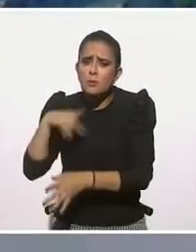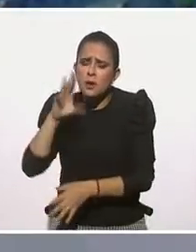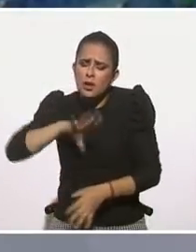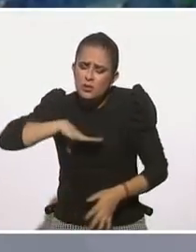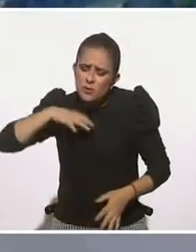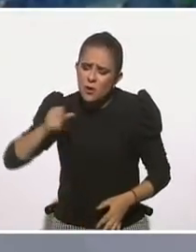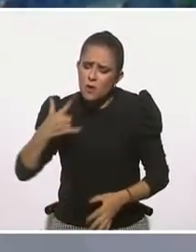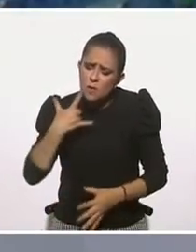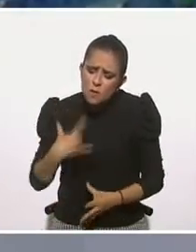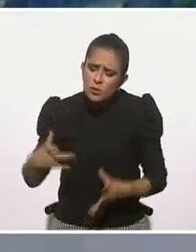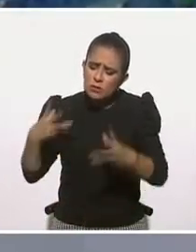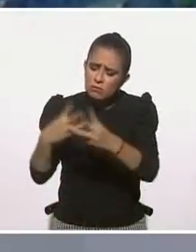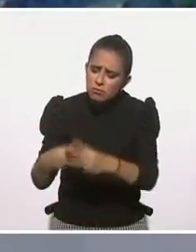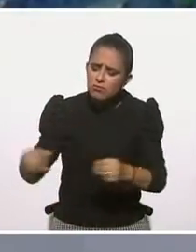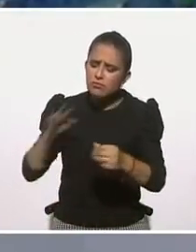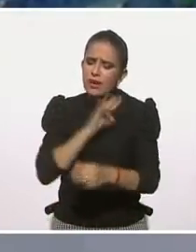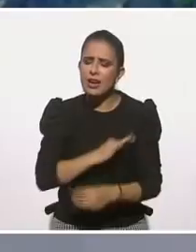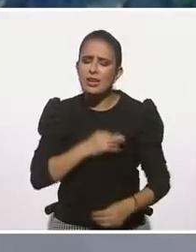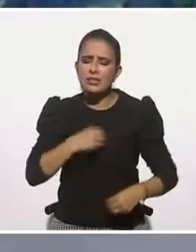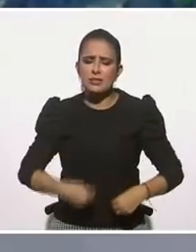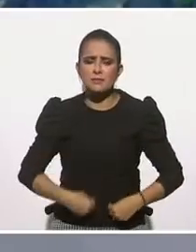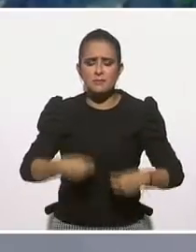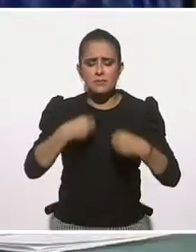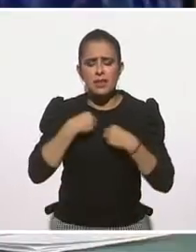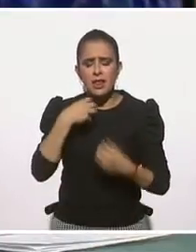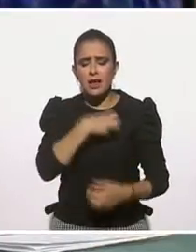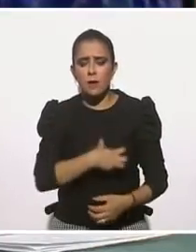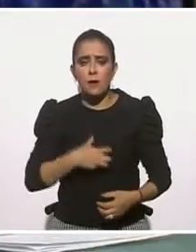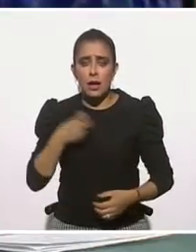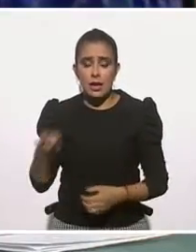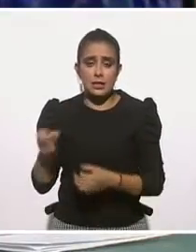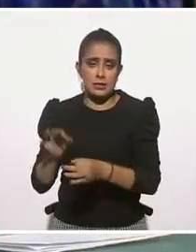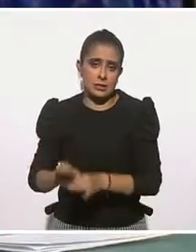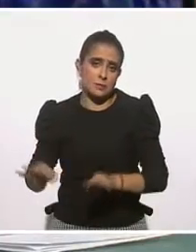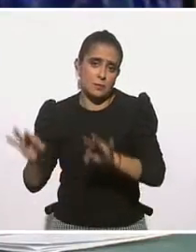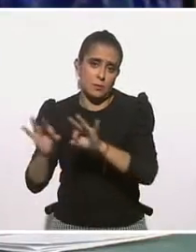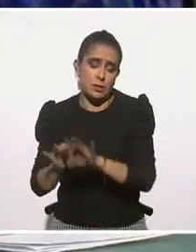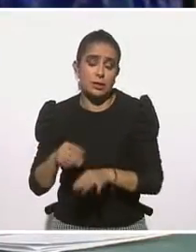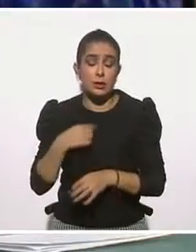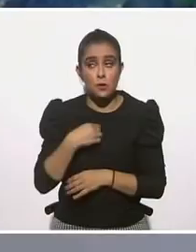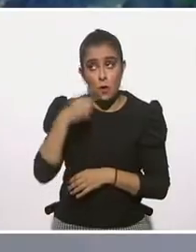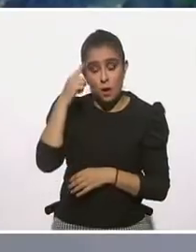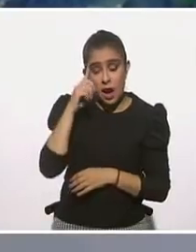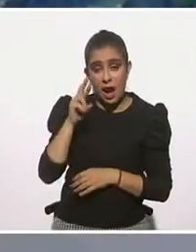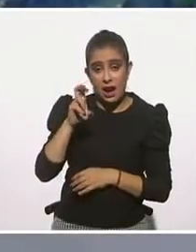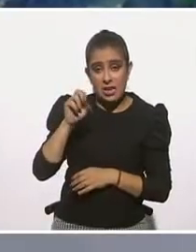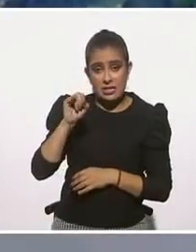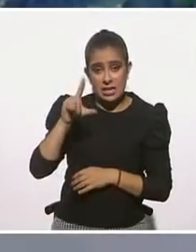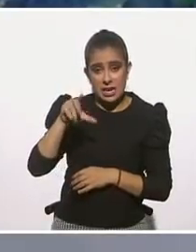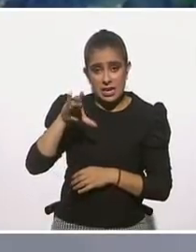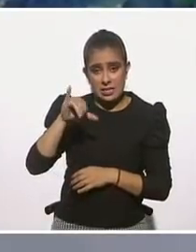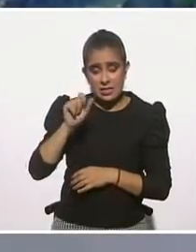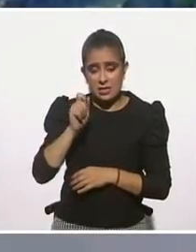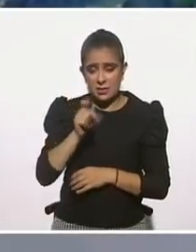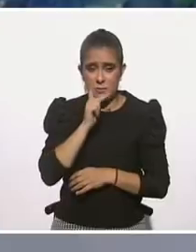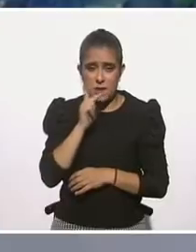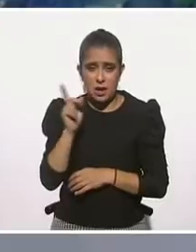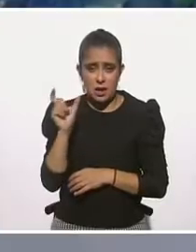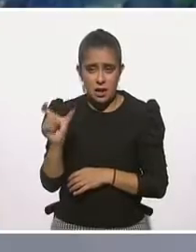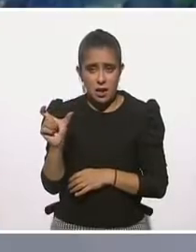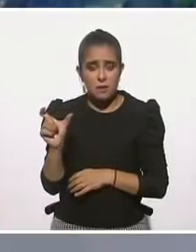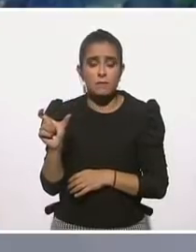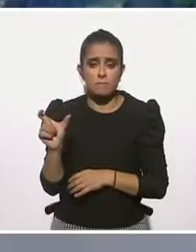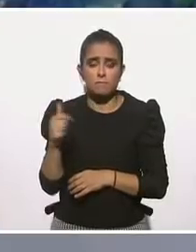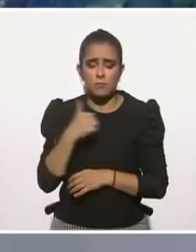aterrizando el tema del estrés y el tema de la resiliencia considero importante que lo